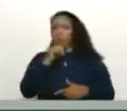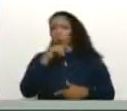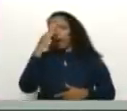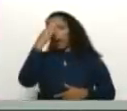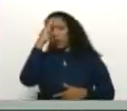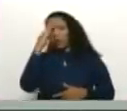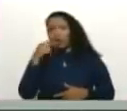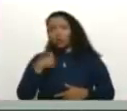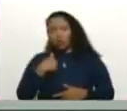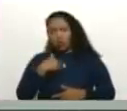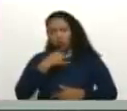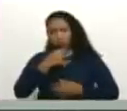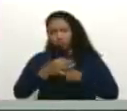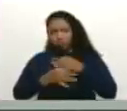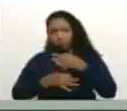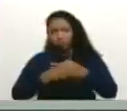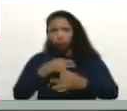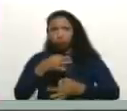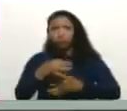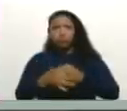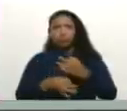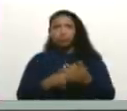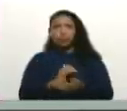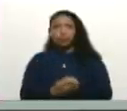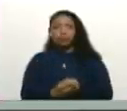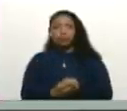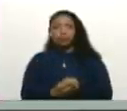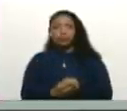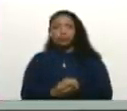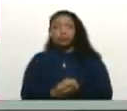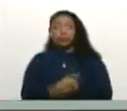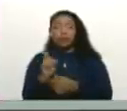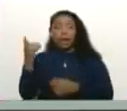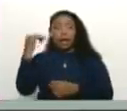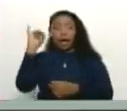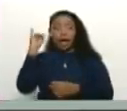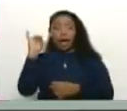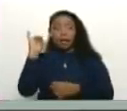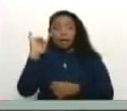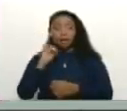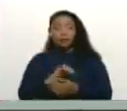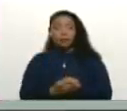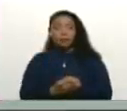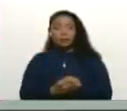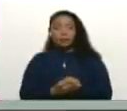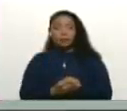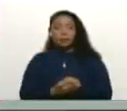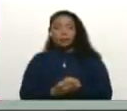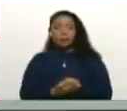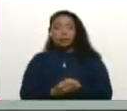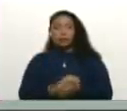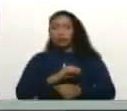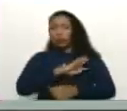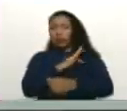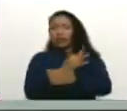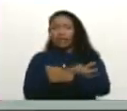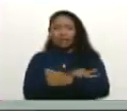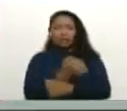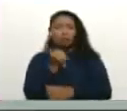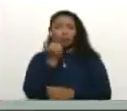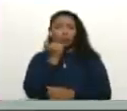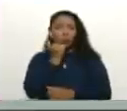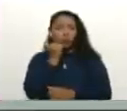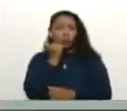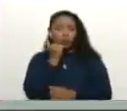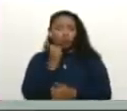permites este comentario? Que la visita intemperante, intempestiva, abrupta, abusiva